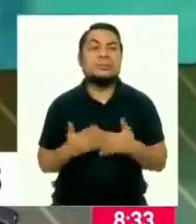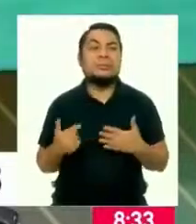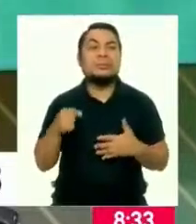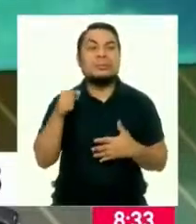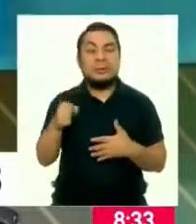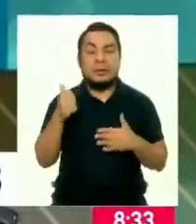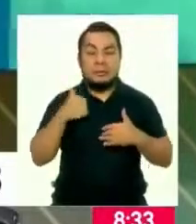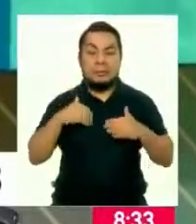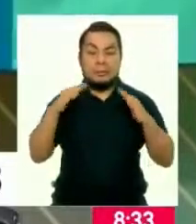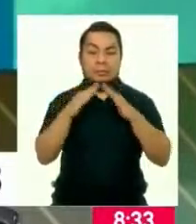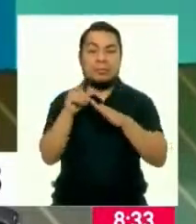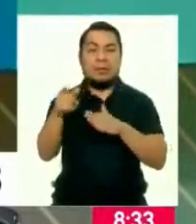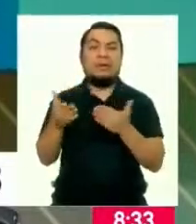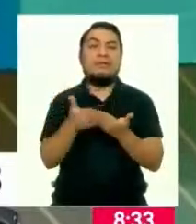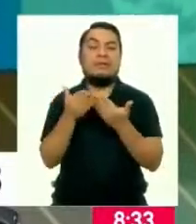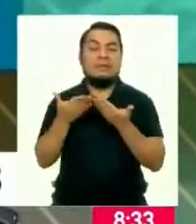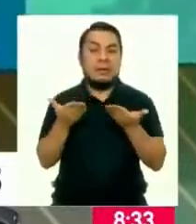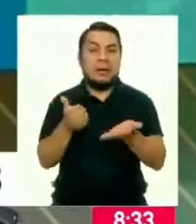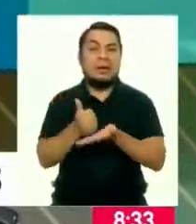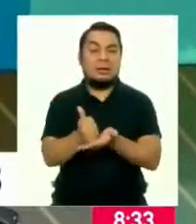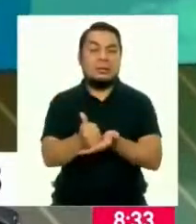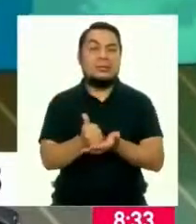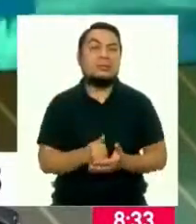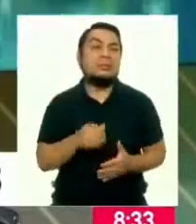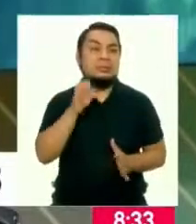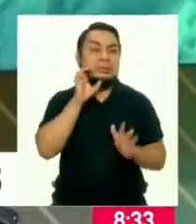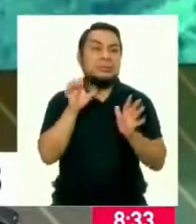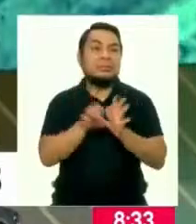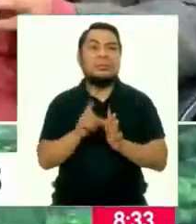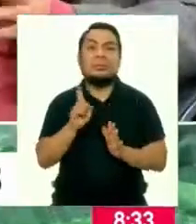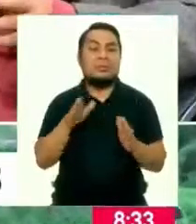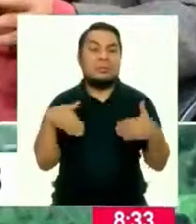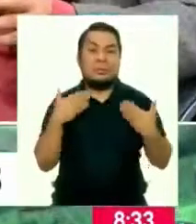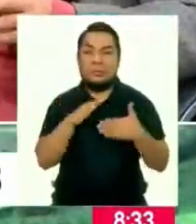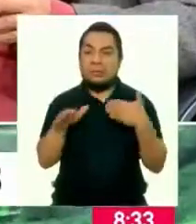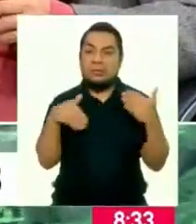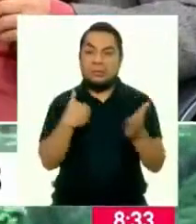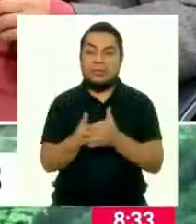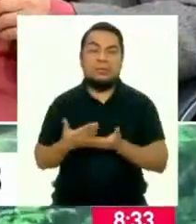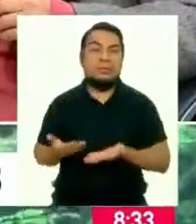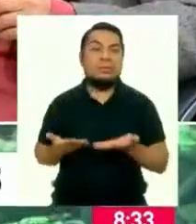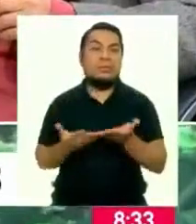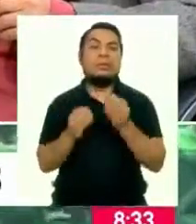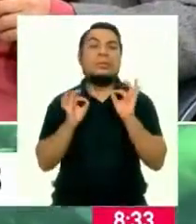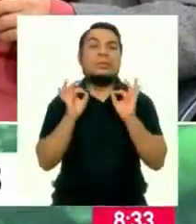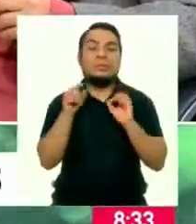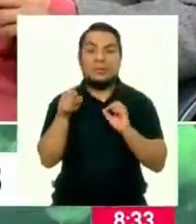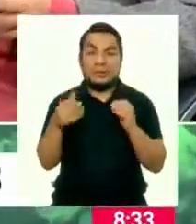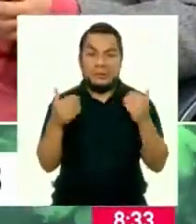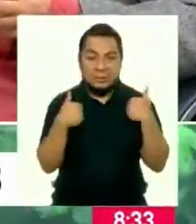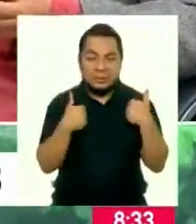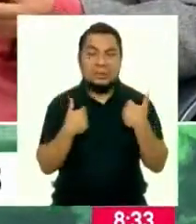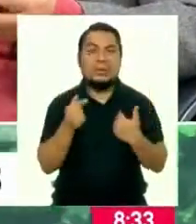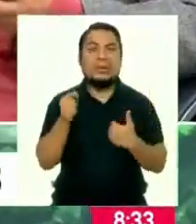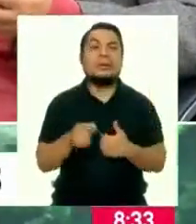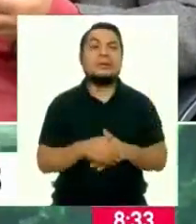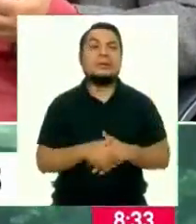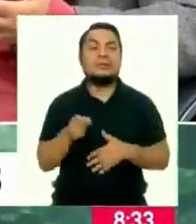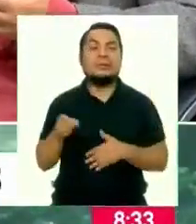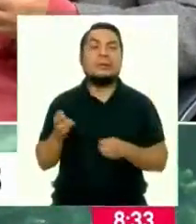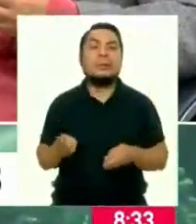La municipalidad facilita y ayuda. Por ejemplo, no se puede llegar a todo el Perú todavía, precisamente porque tenemos que tener esa